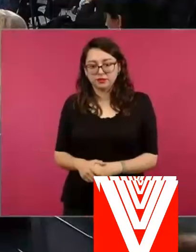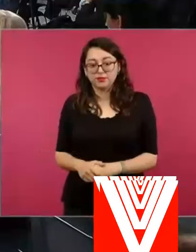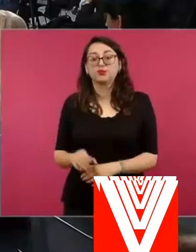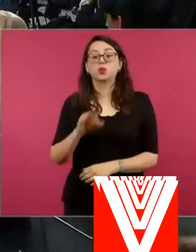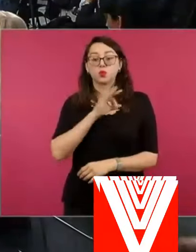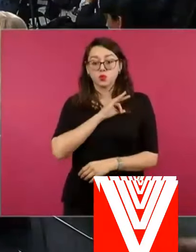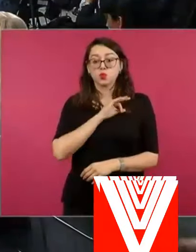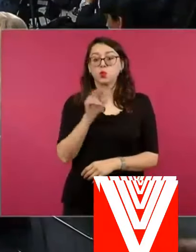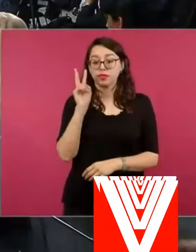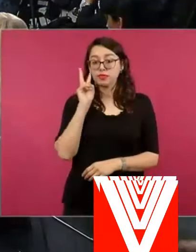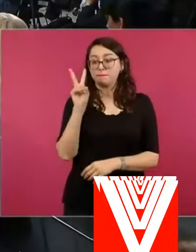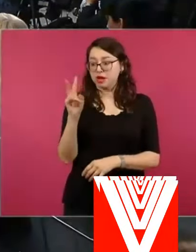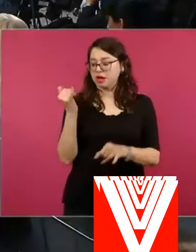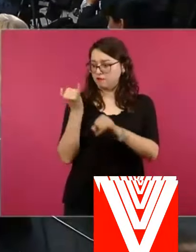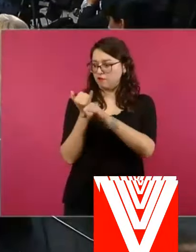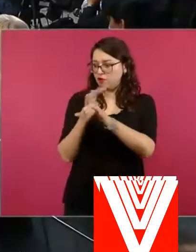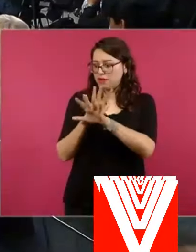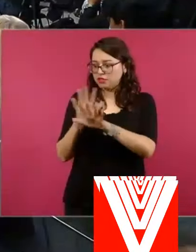los datos.